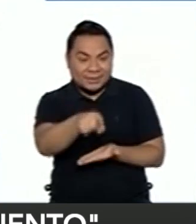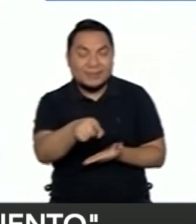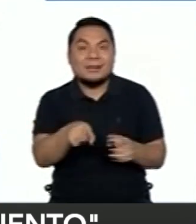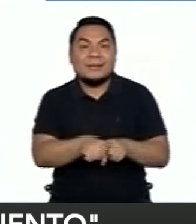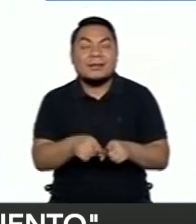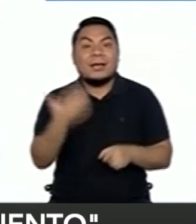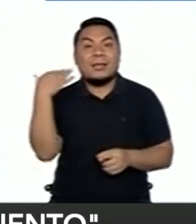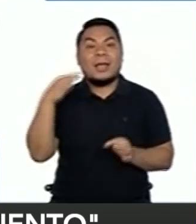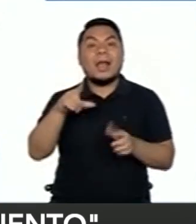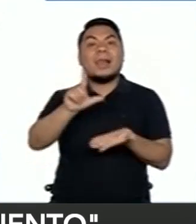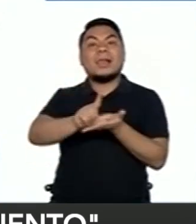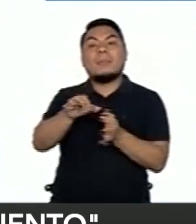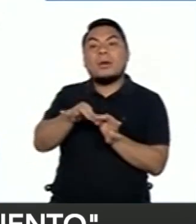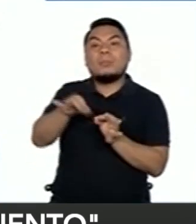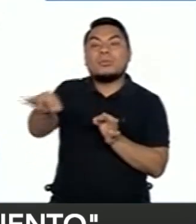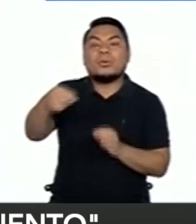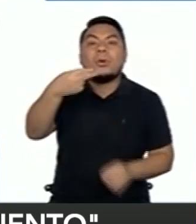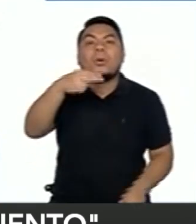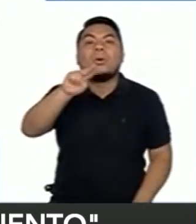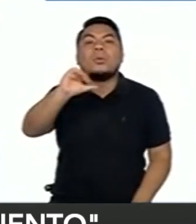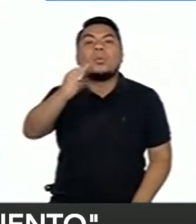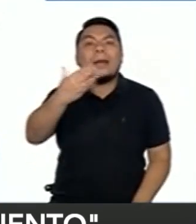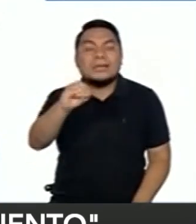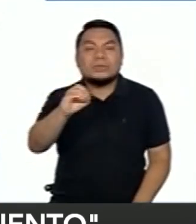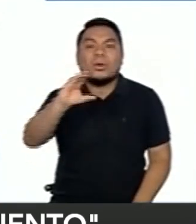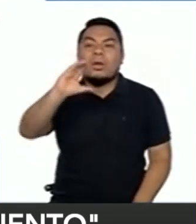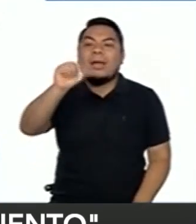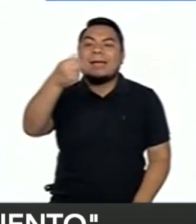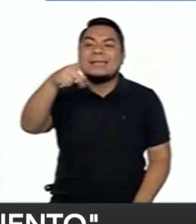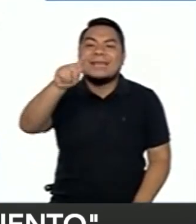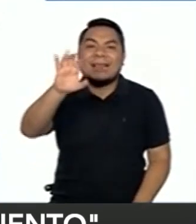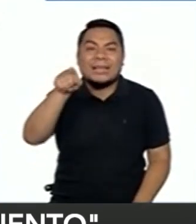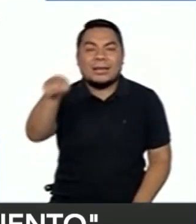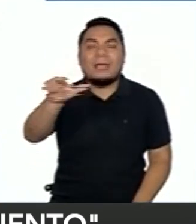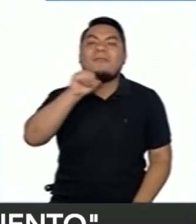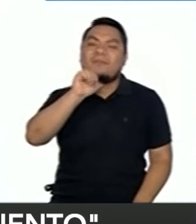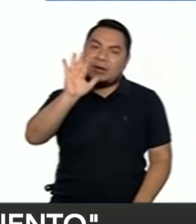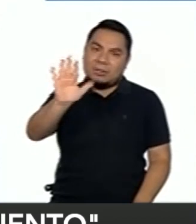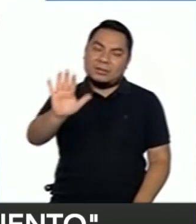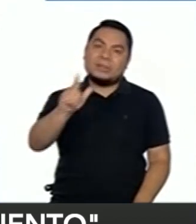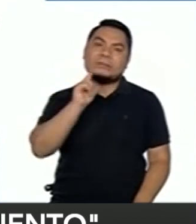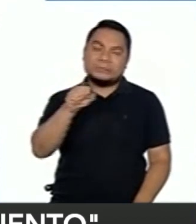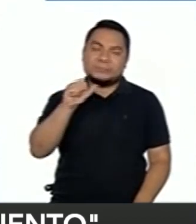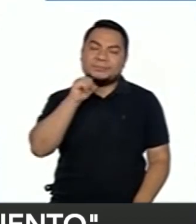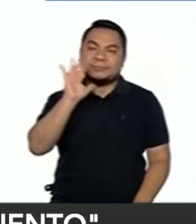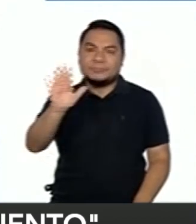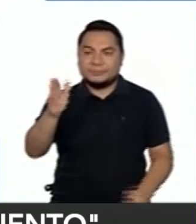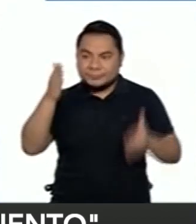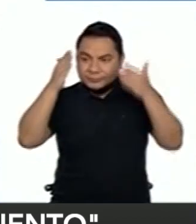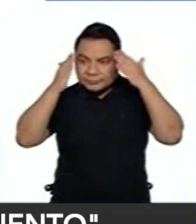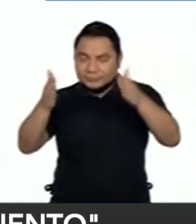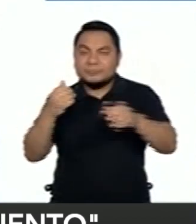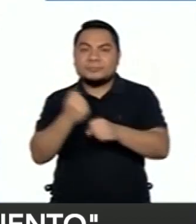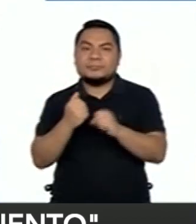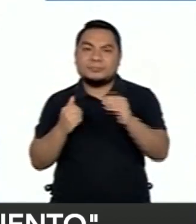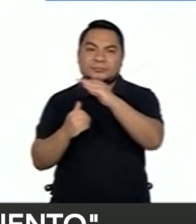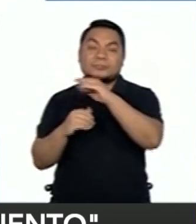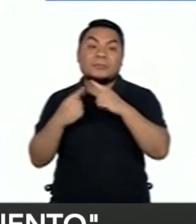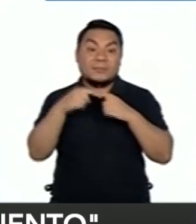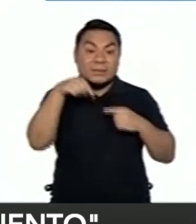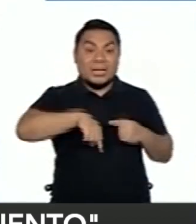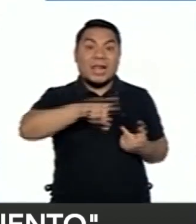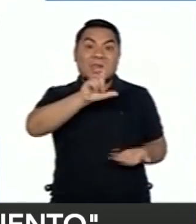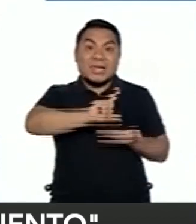Porque Lima provincias, al norte, Huacho y al sur Cañete, todavía son ciudades que hay que prestarles mucha atención.